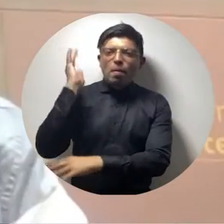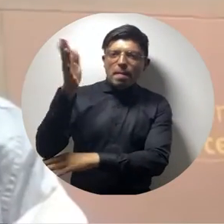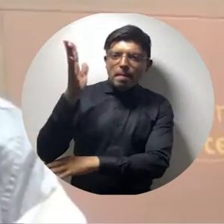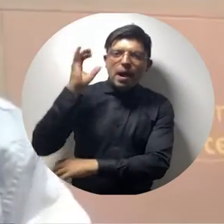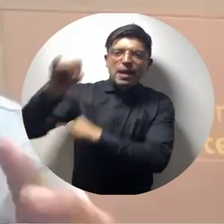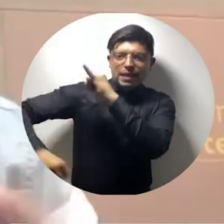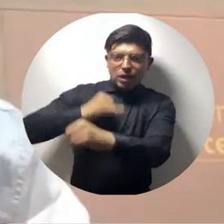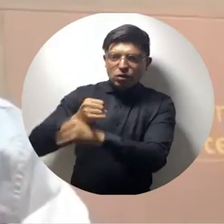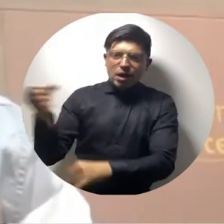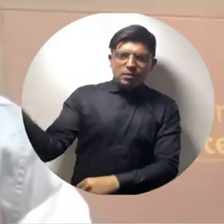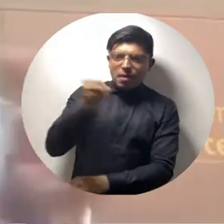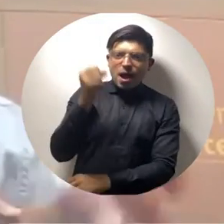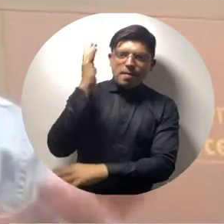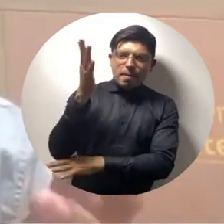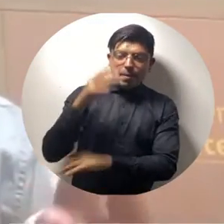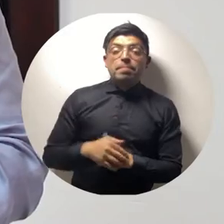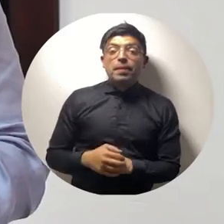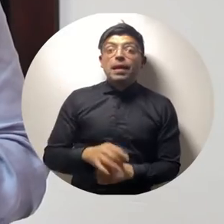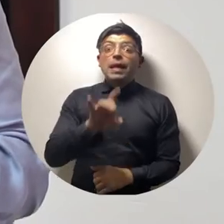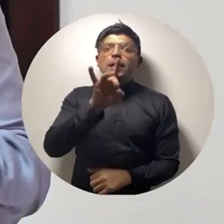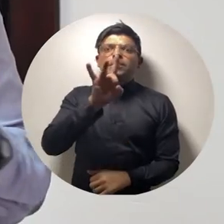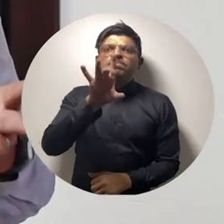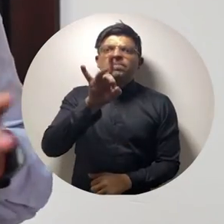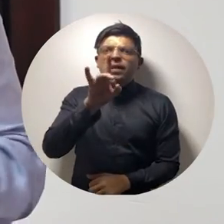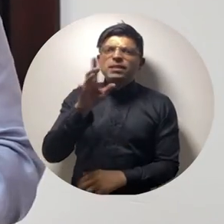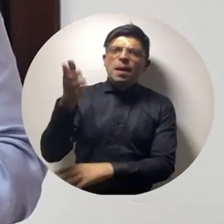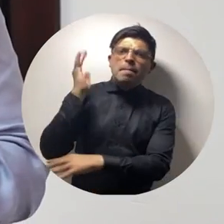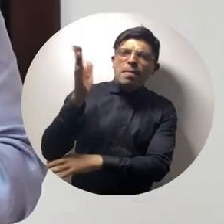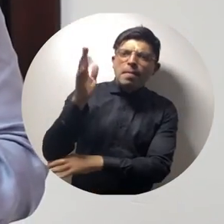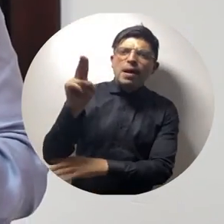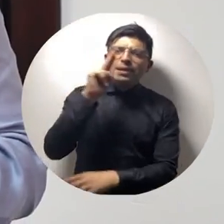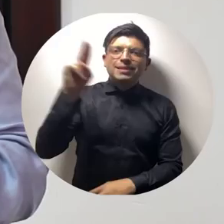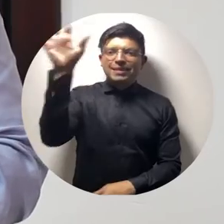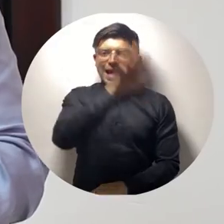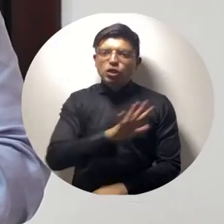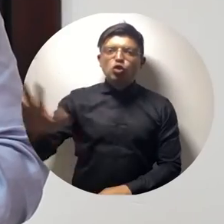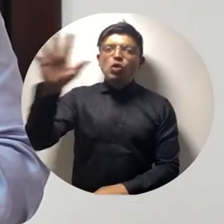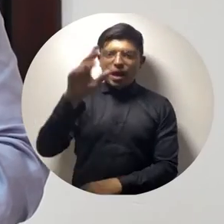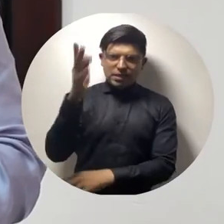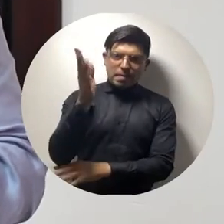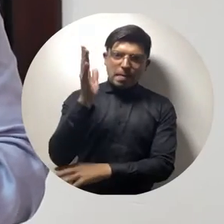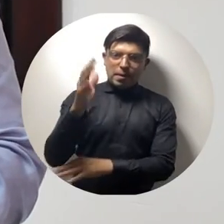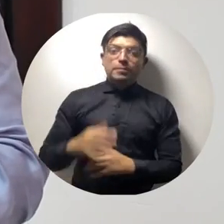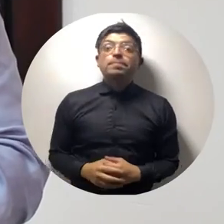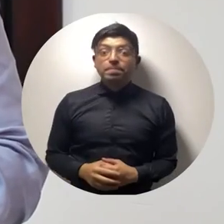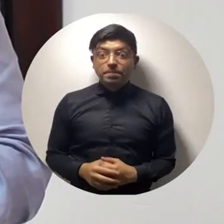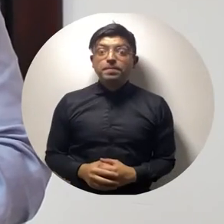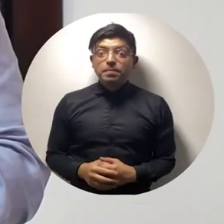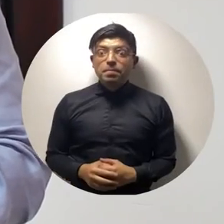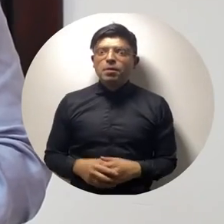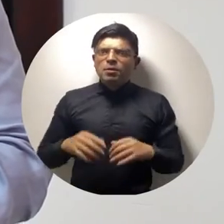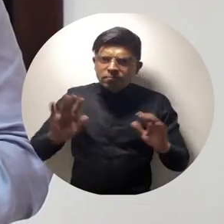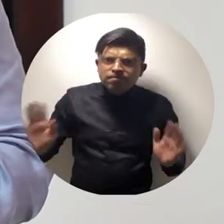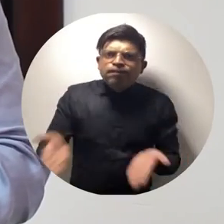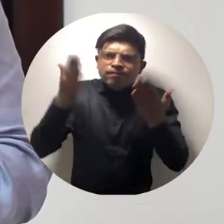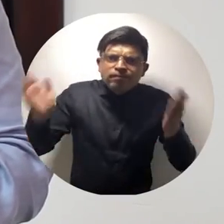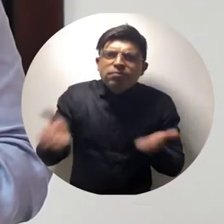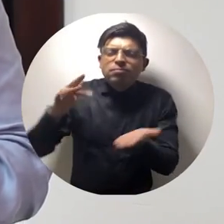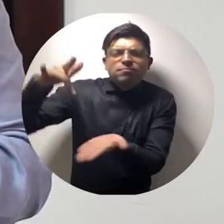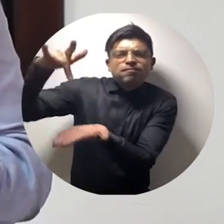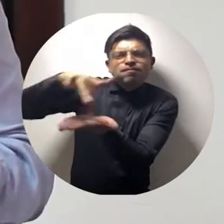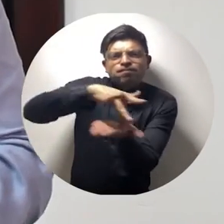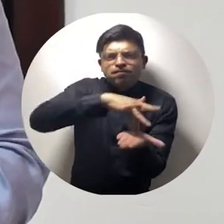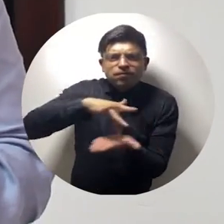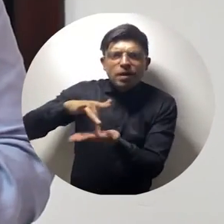conferencistas internacionales, alrededor de 15 conferencistas nacionales, y